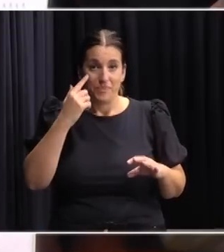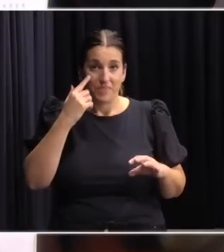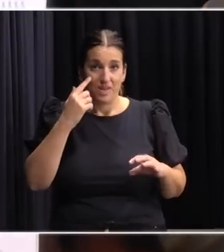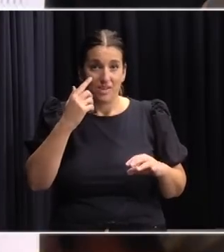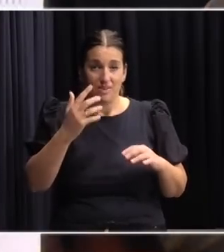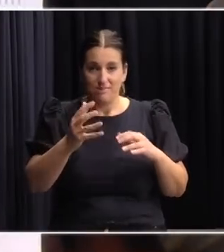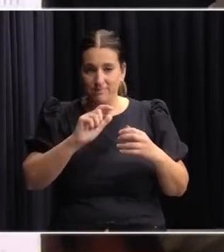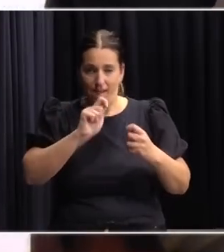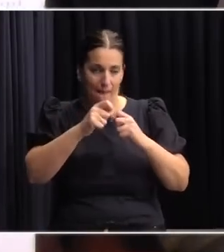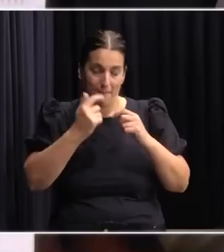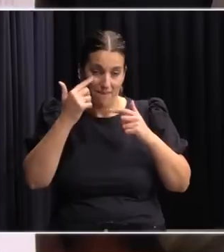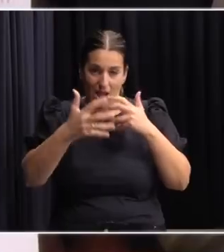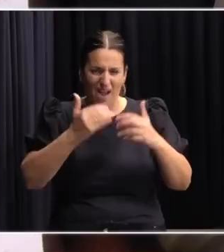celeste?